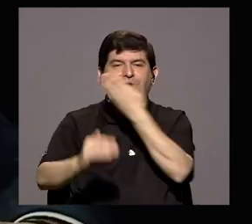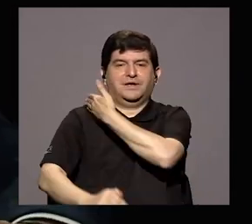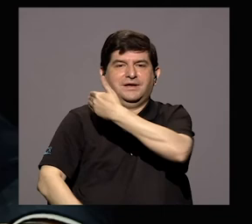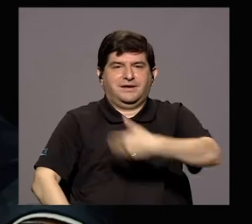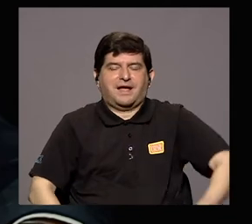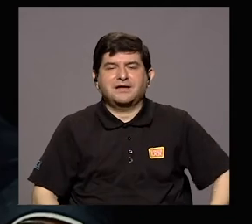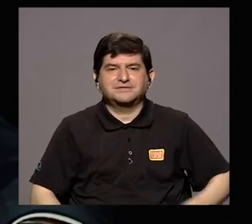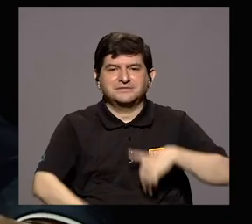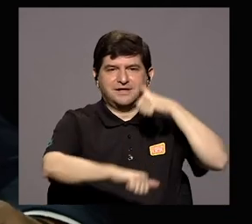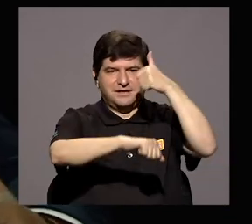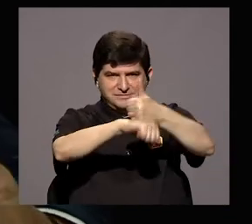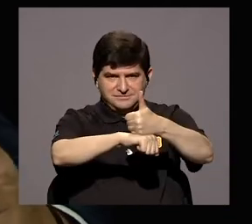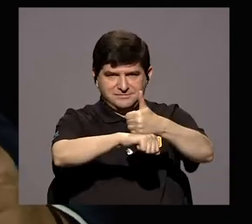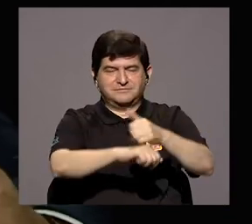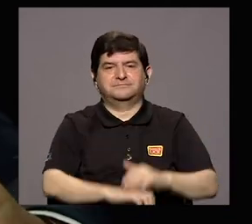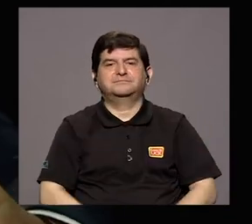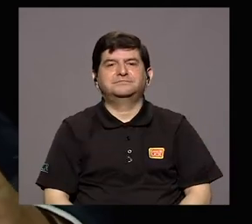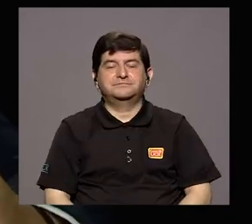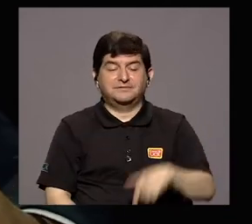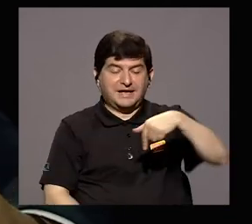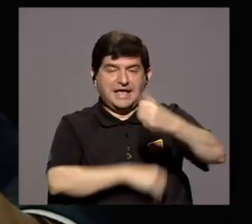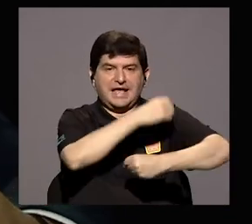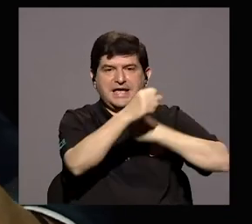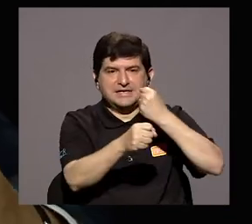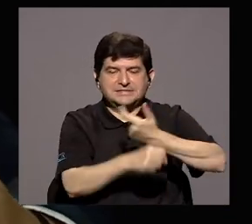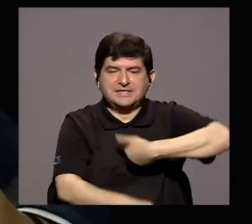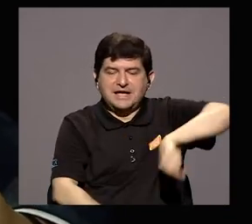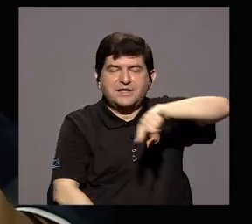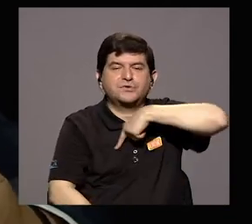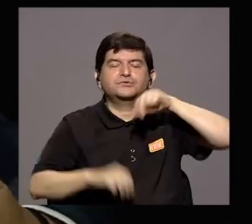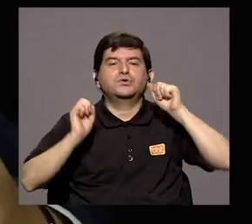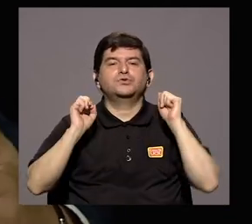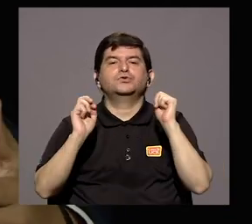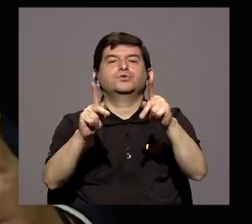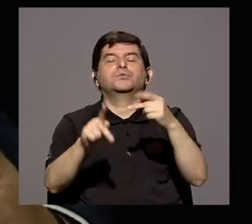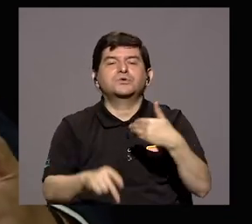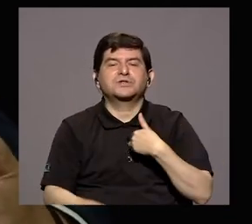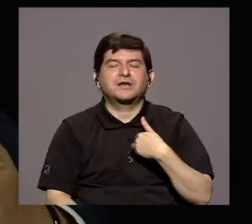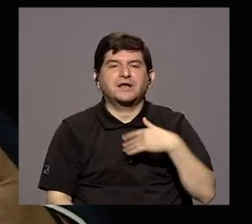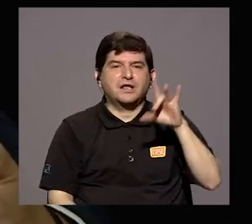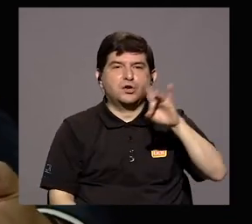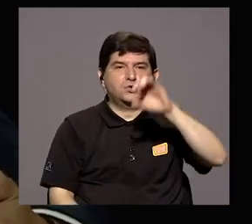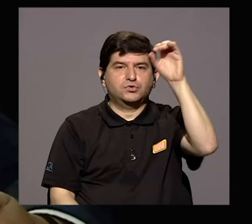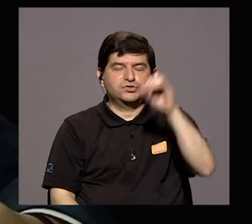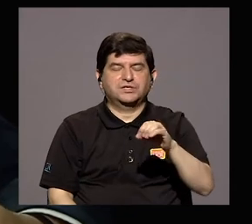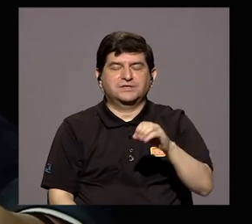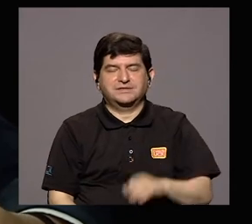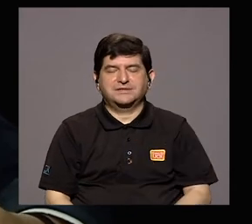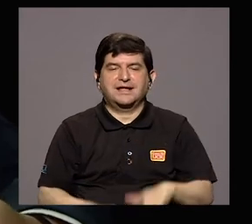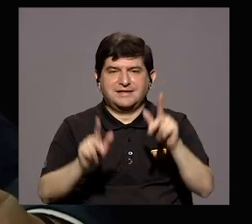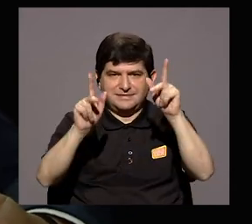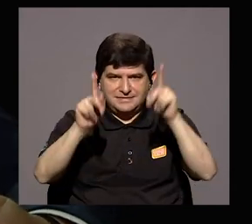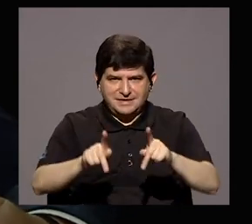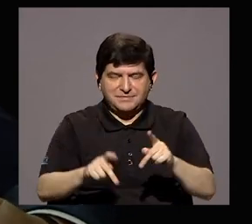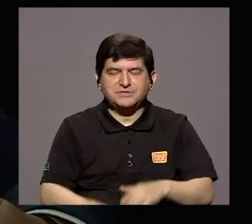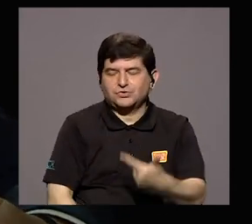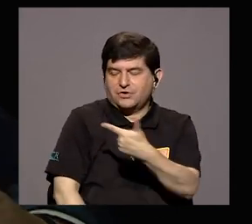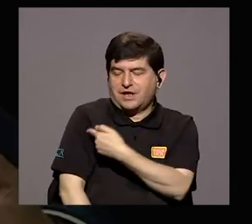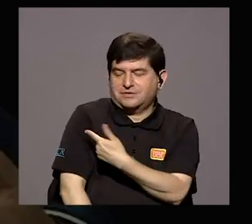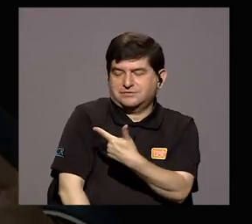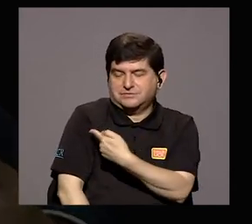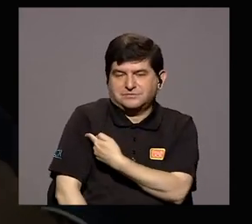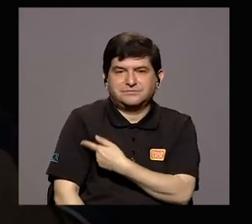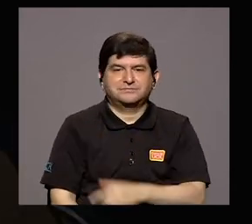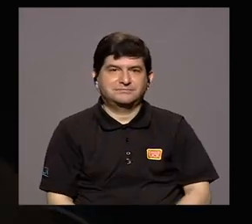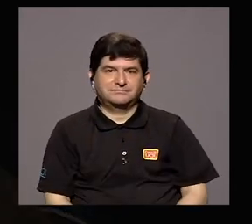estableció que este año íbamos a lograr la posibilidad de tener un 80% de personas vacunadas, don